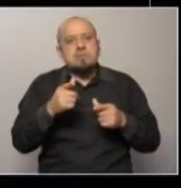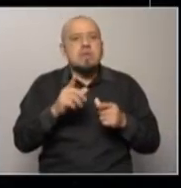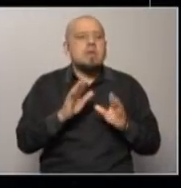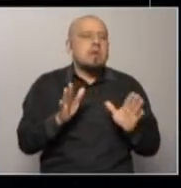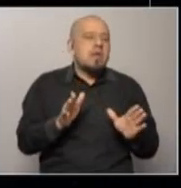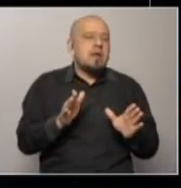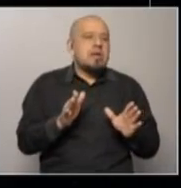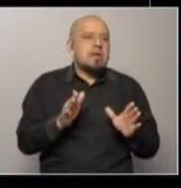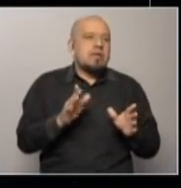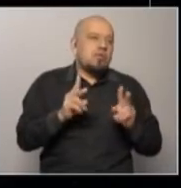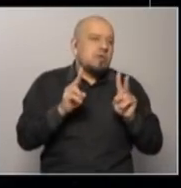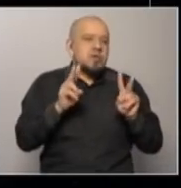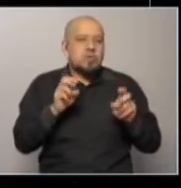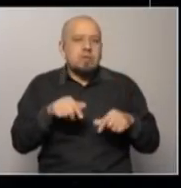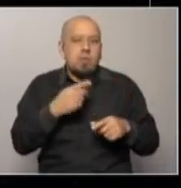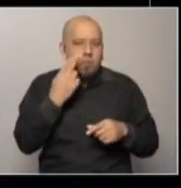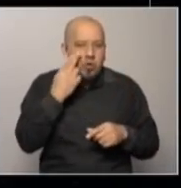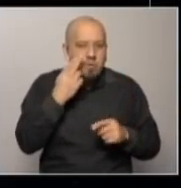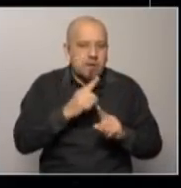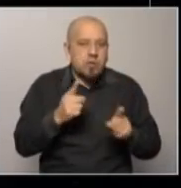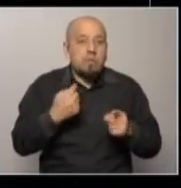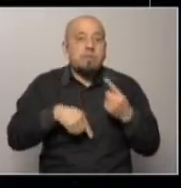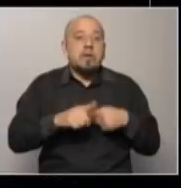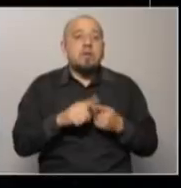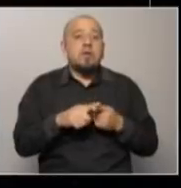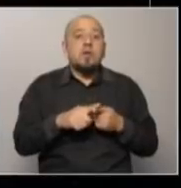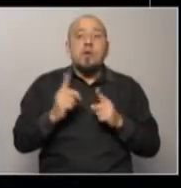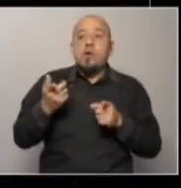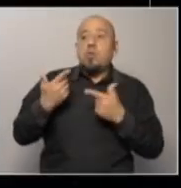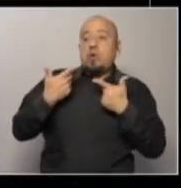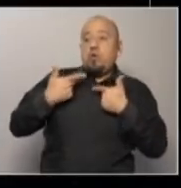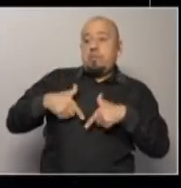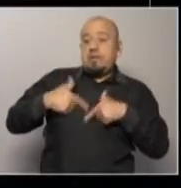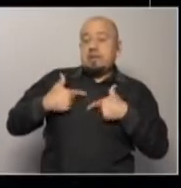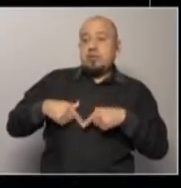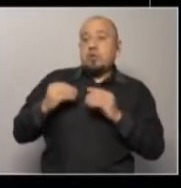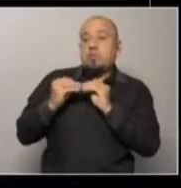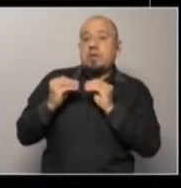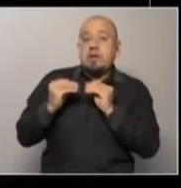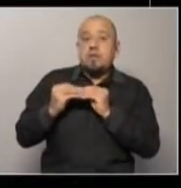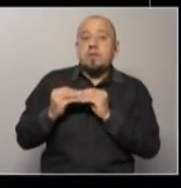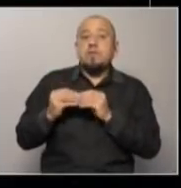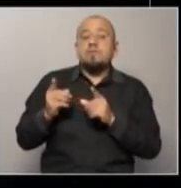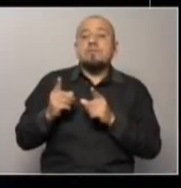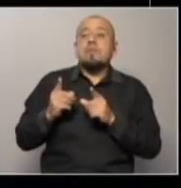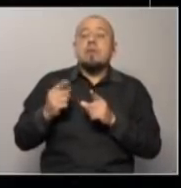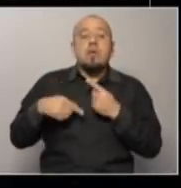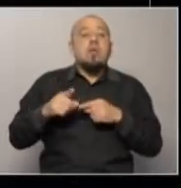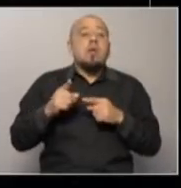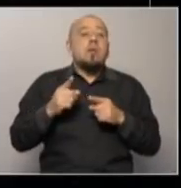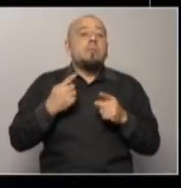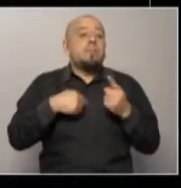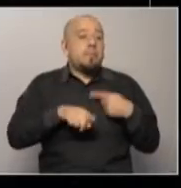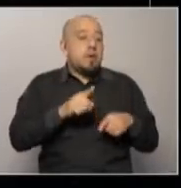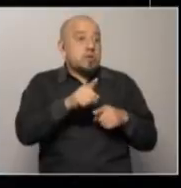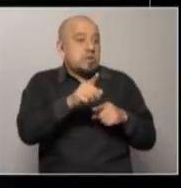necesariamente puede implicar un problema. Si el ministro es compañero del presidente, el presidente puede decir, mira, esto es lo vamos a hacer. Pero